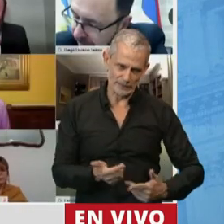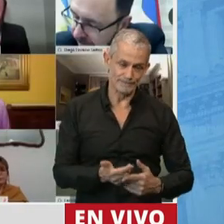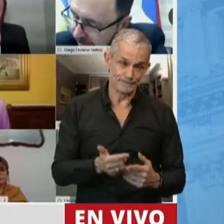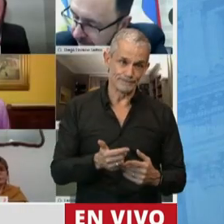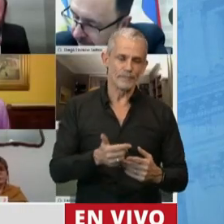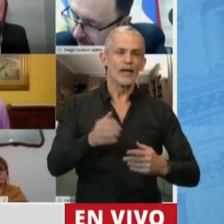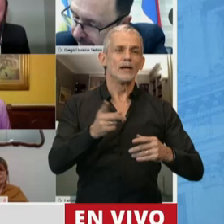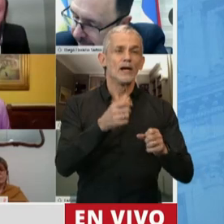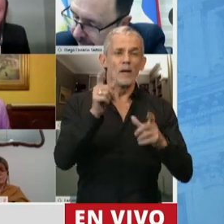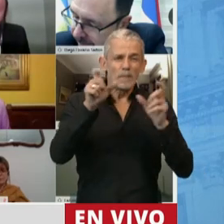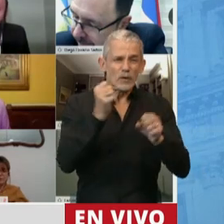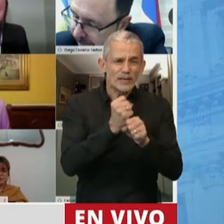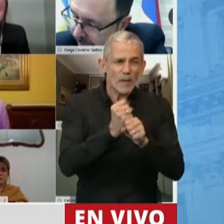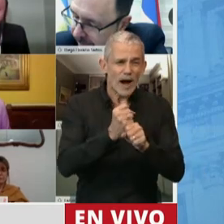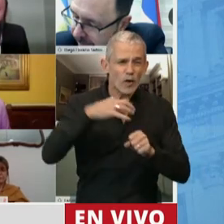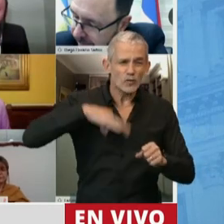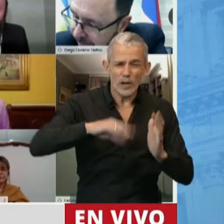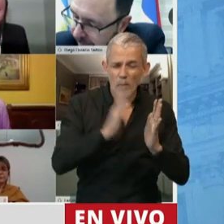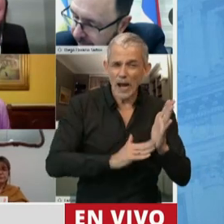aquellos que no tienen un trabajo formal